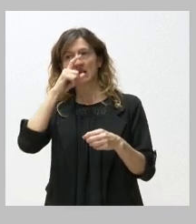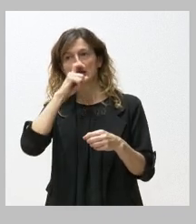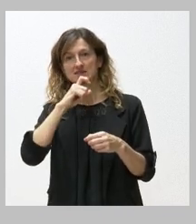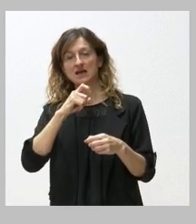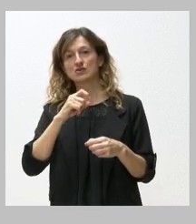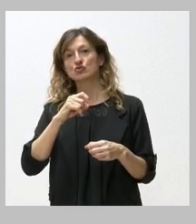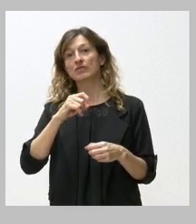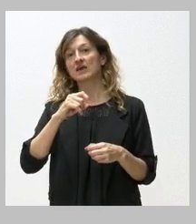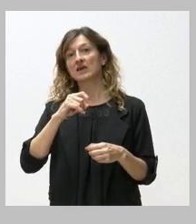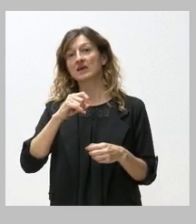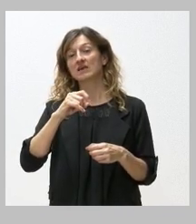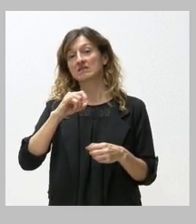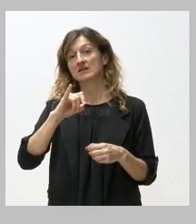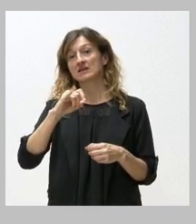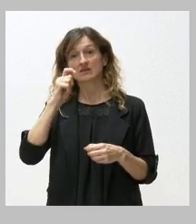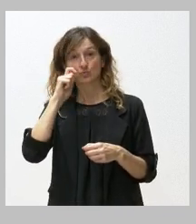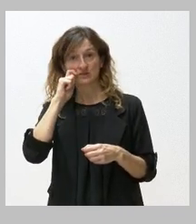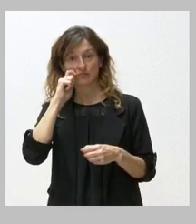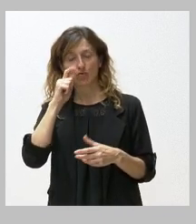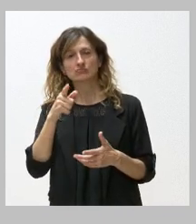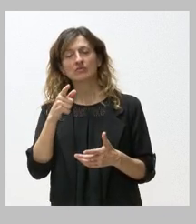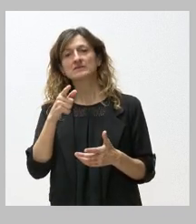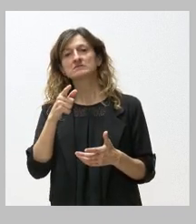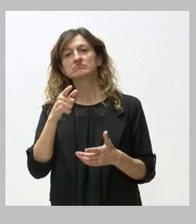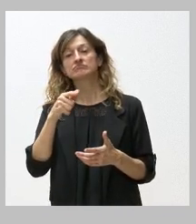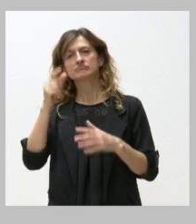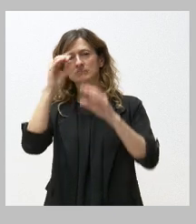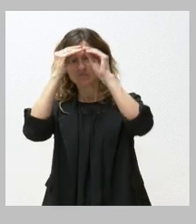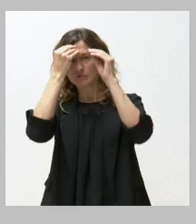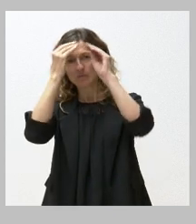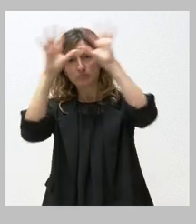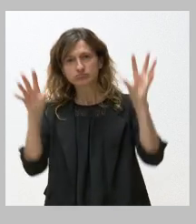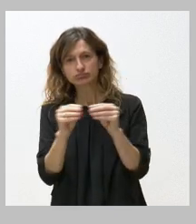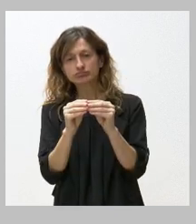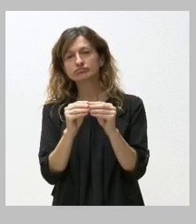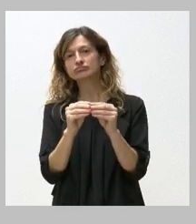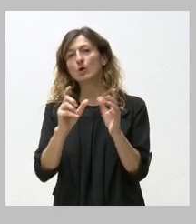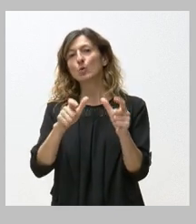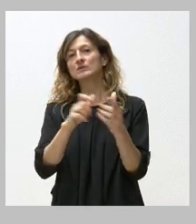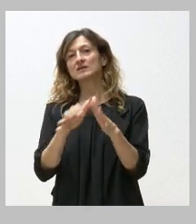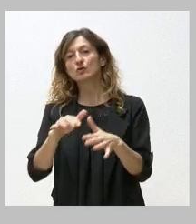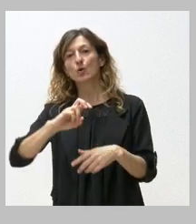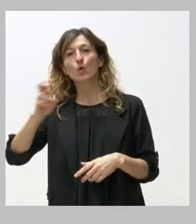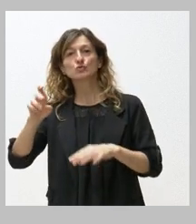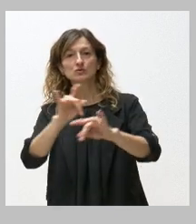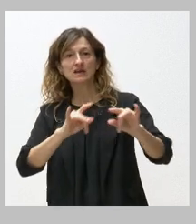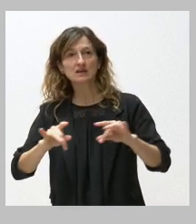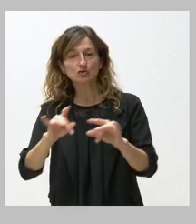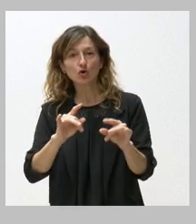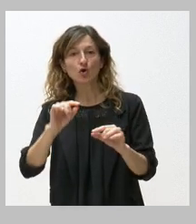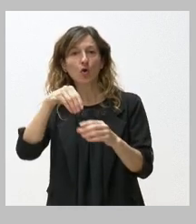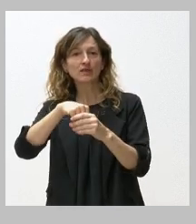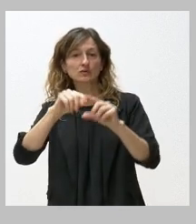no sé qué valoración hacen desde la Junta y si algún otro territorio incluso dentro de la provincia